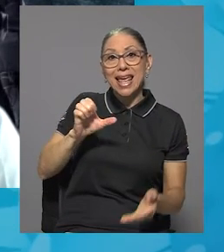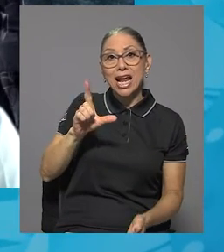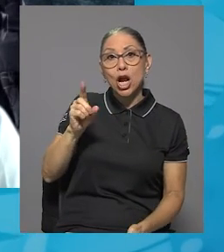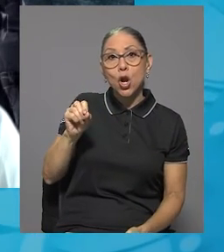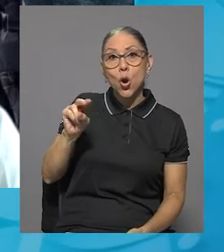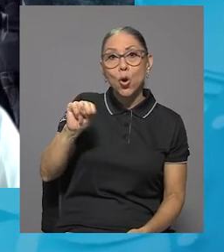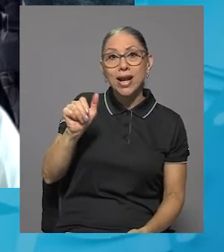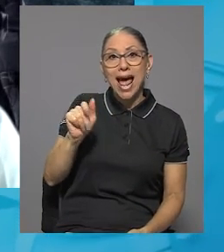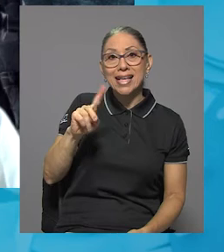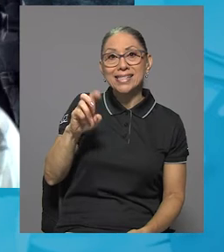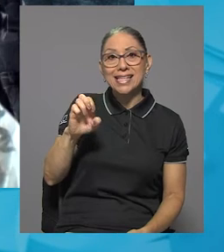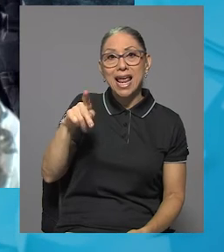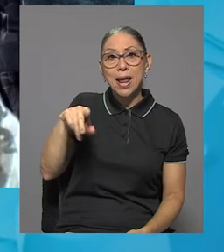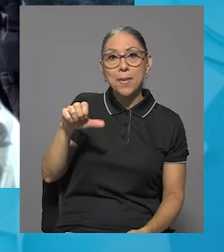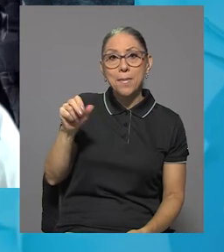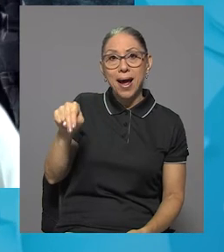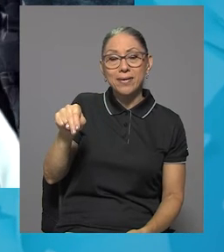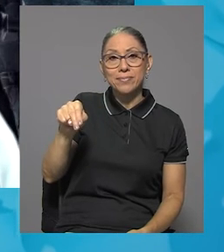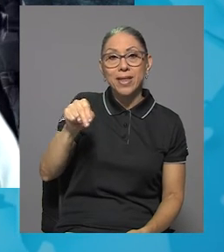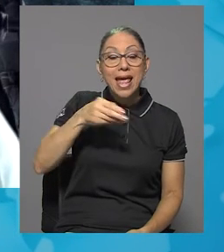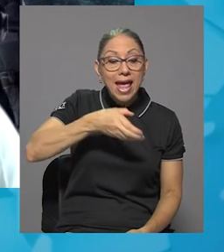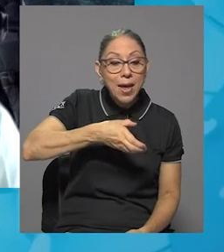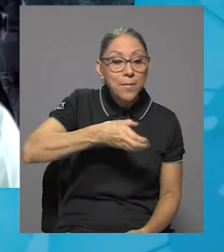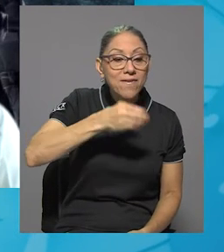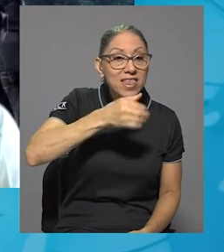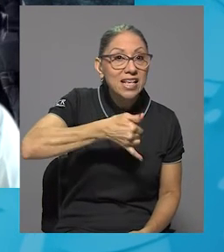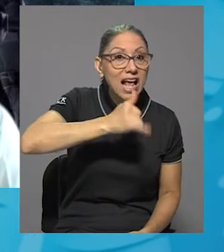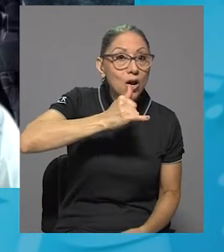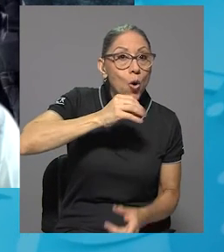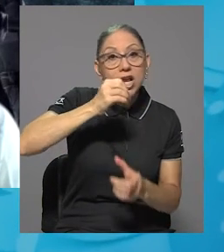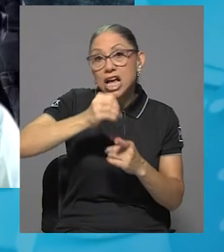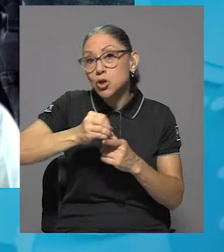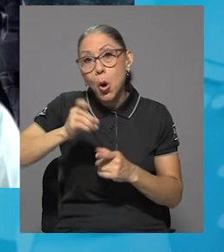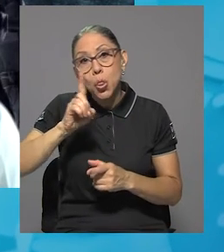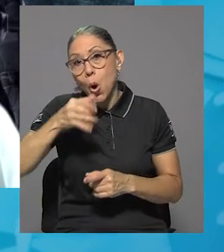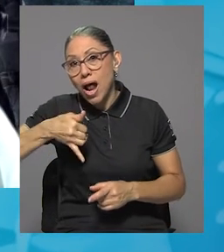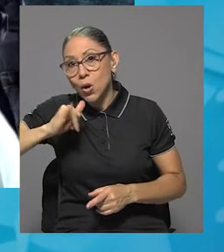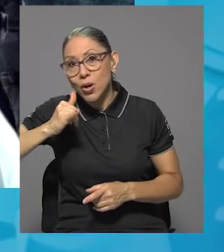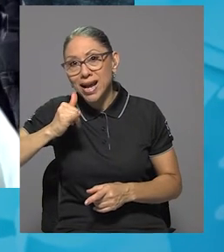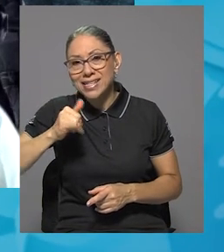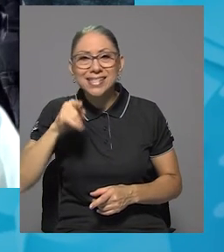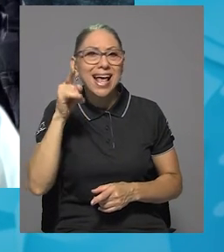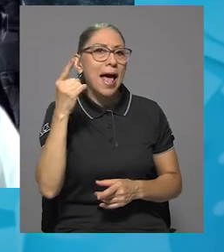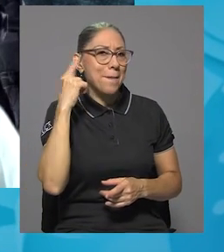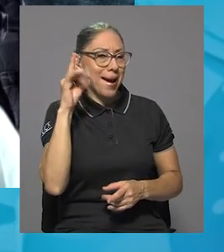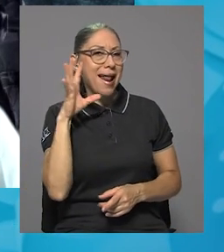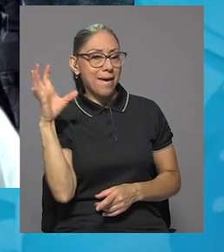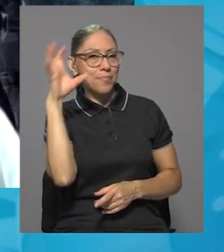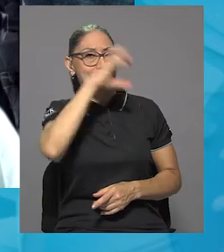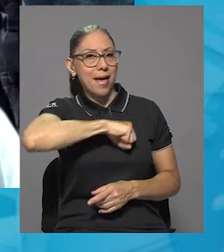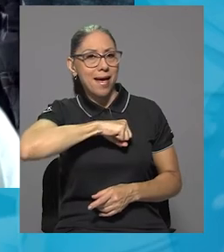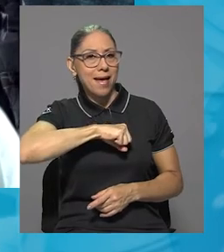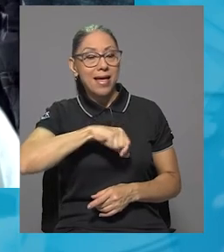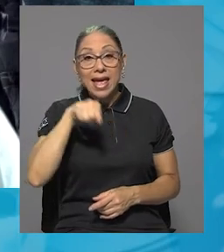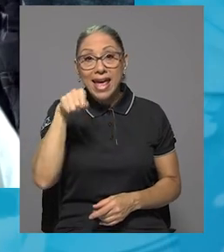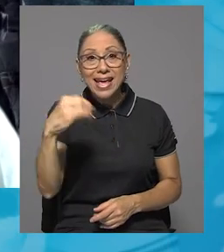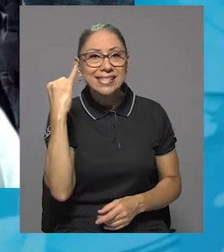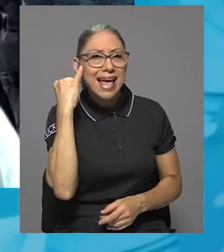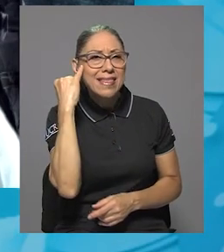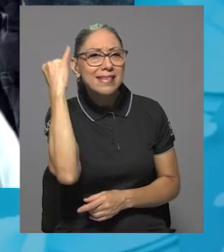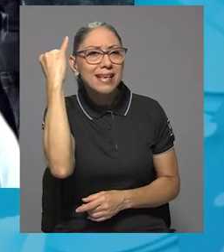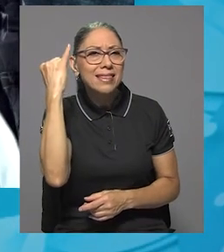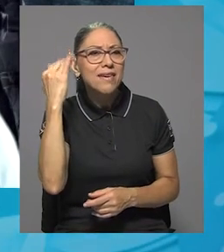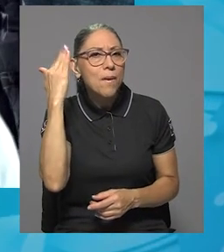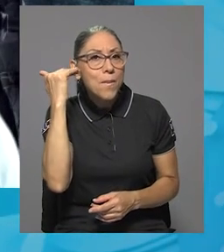bebidas alcohólicas o no alcohólicas. Y esta iniciativa nace porque nosotros sabemos,